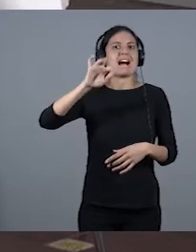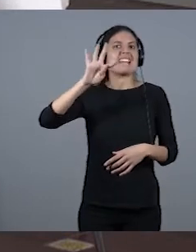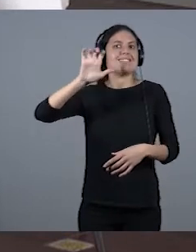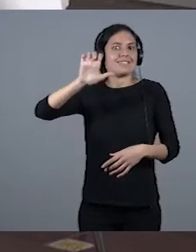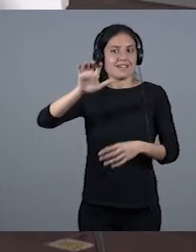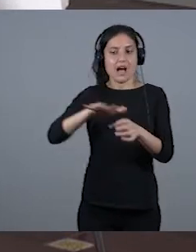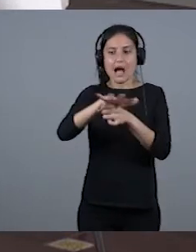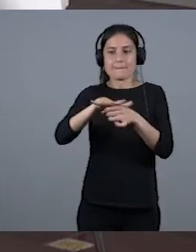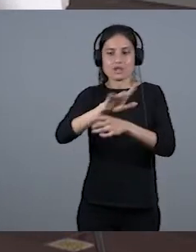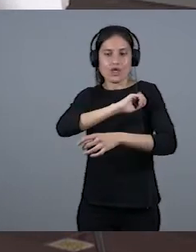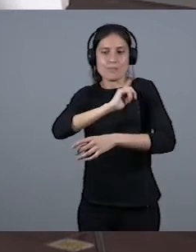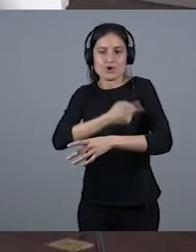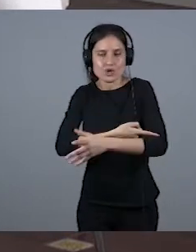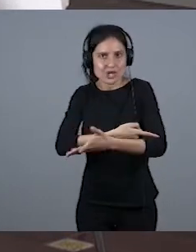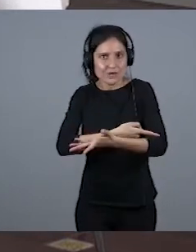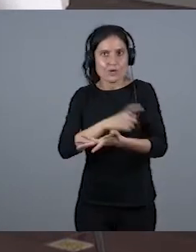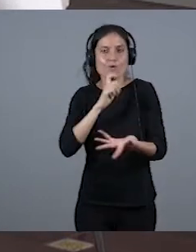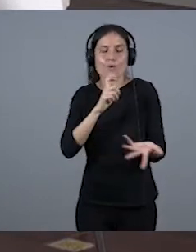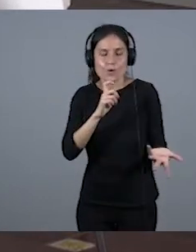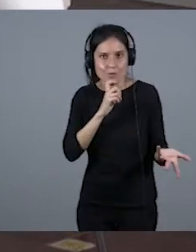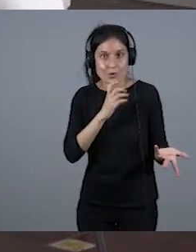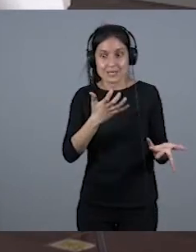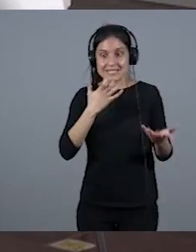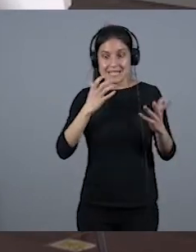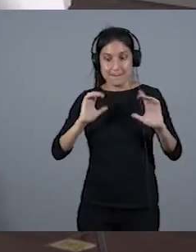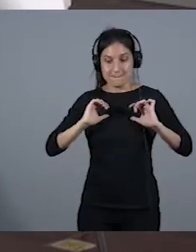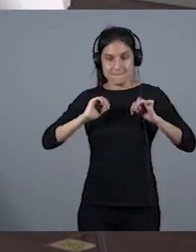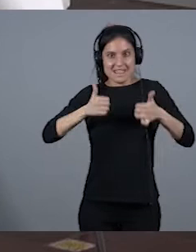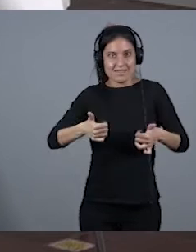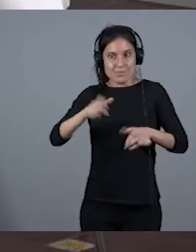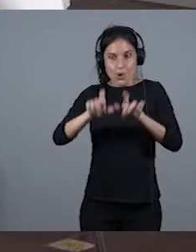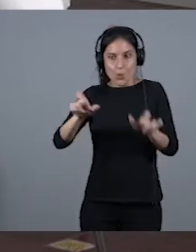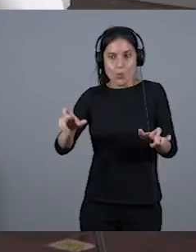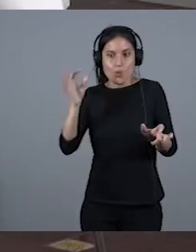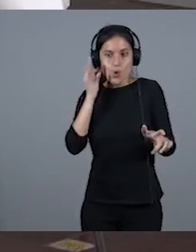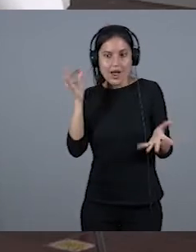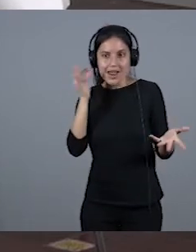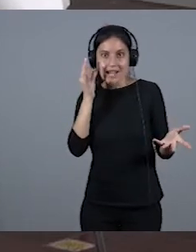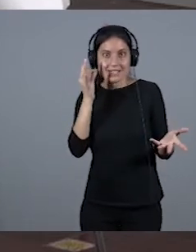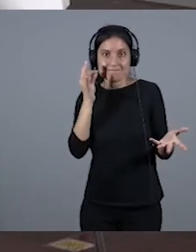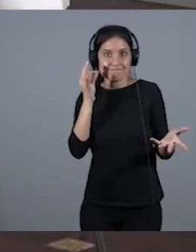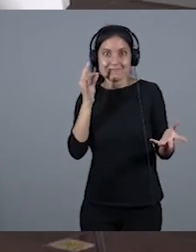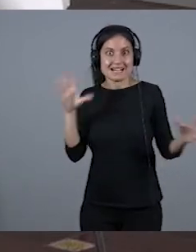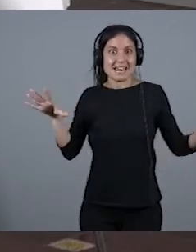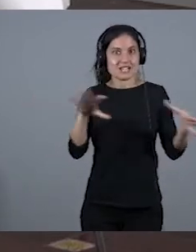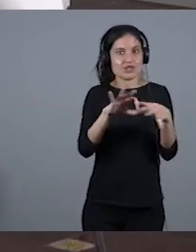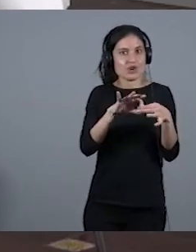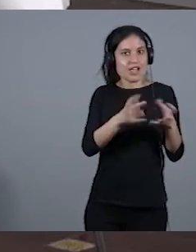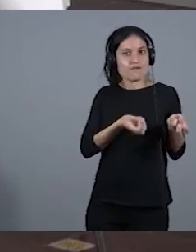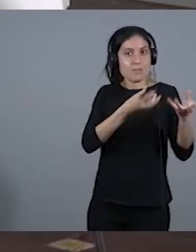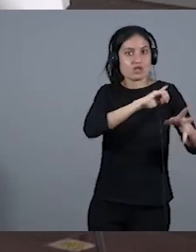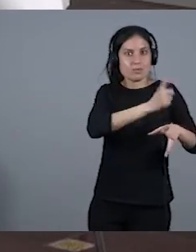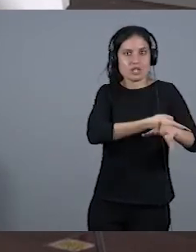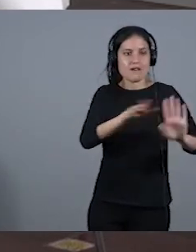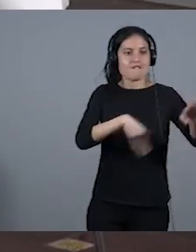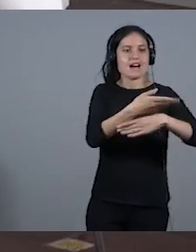información deportiva, cuando las primeras mujeres en el periodismo que cubrían informaciones deportivas entraban a un estadio de